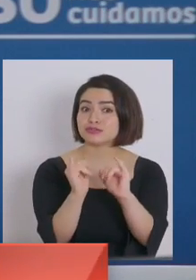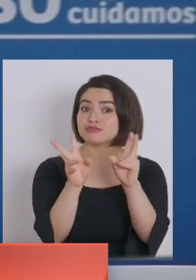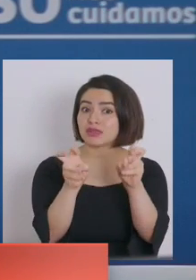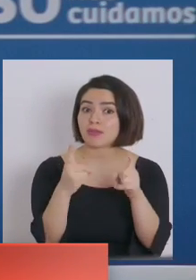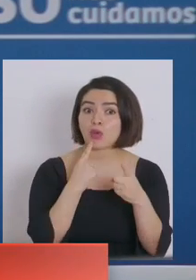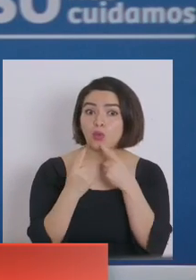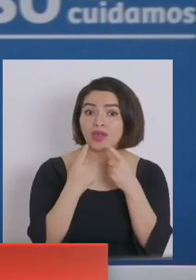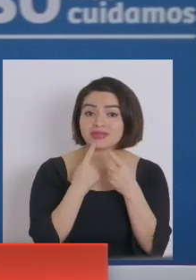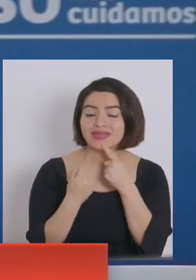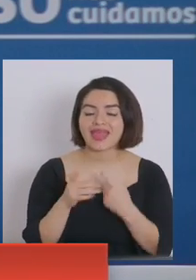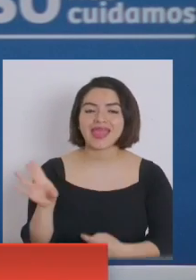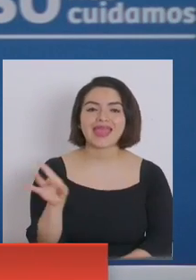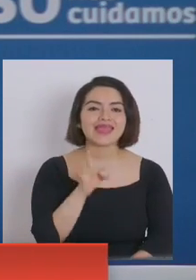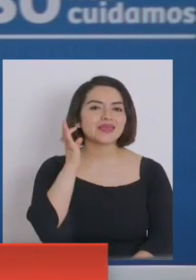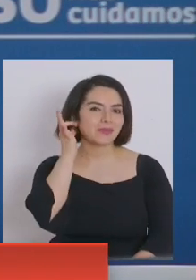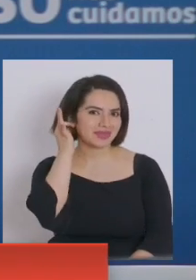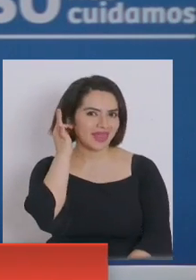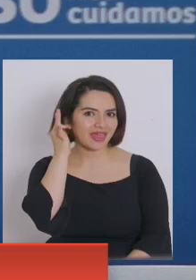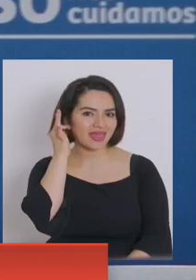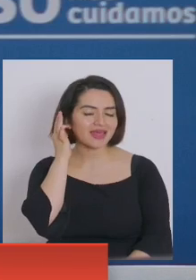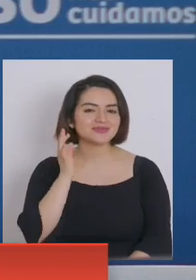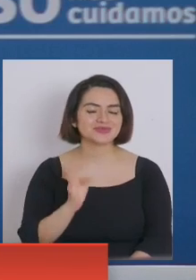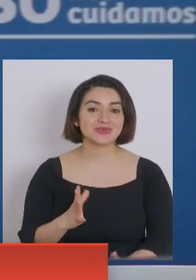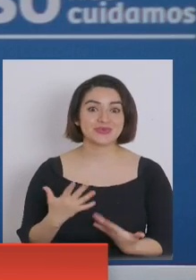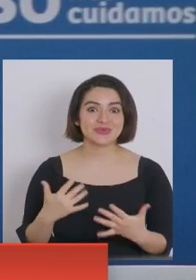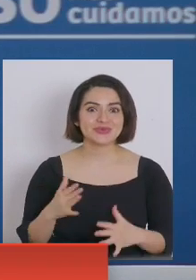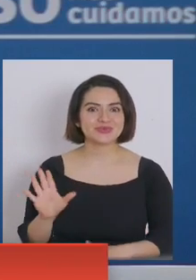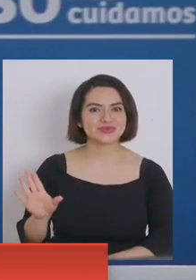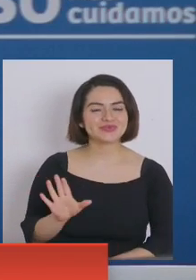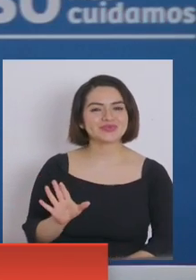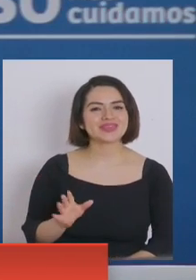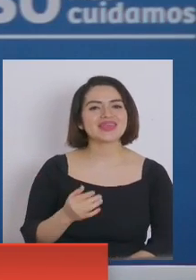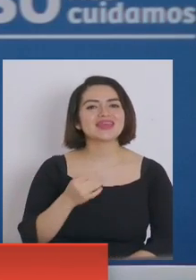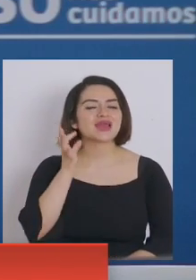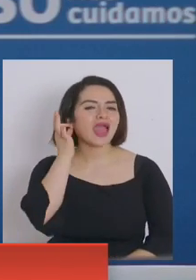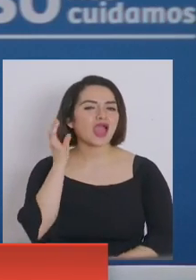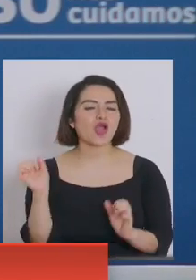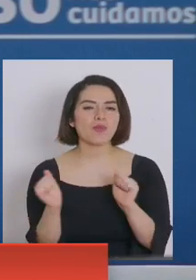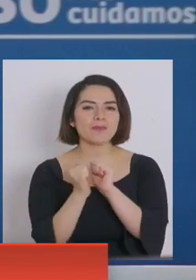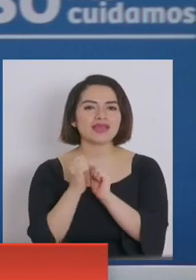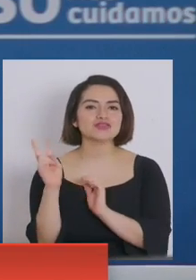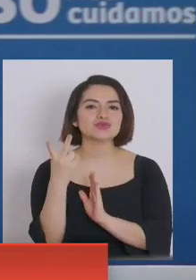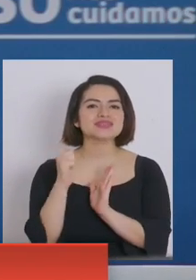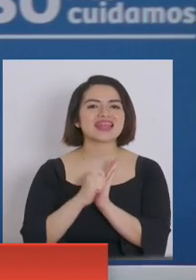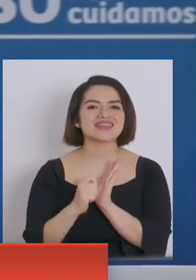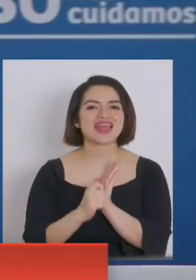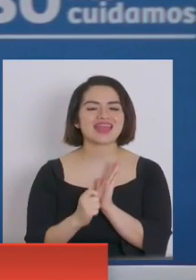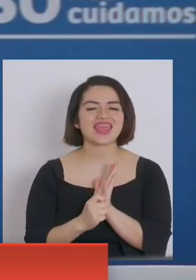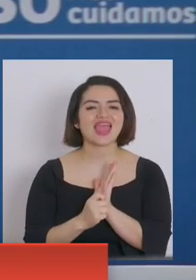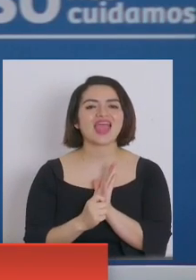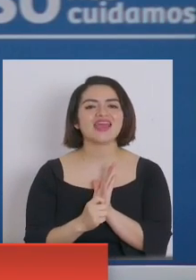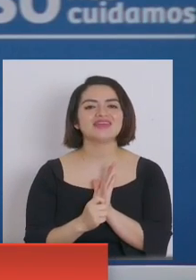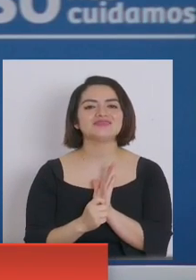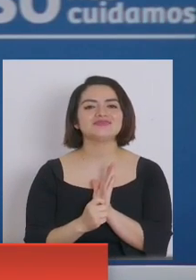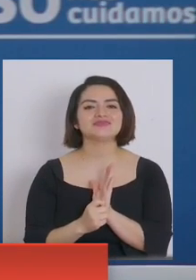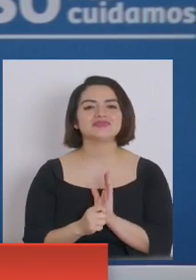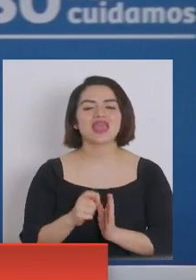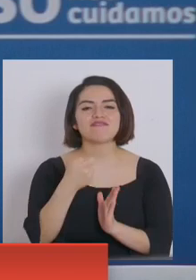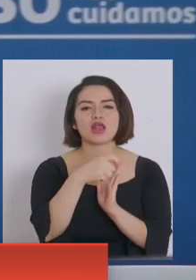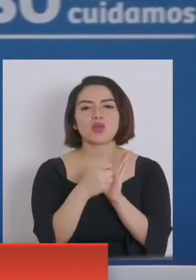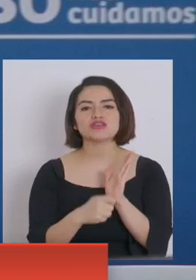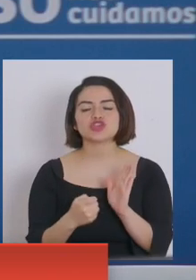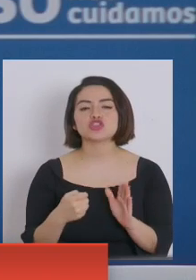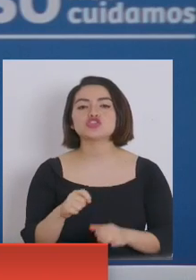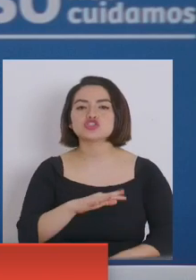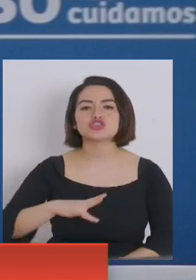tenemos una invitada de lujo y nos acompaña la subsecretaria de Evaluación Social y